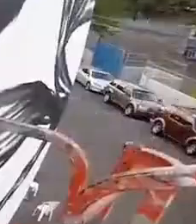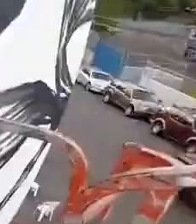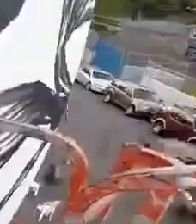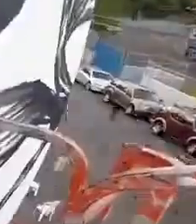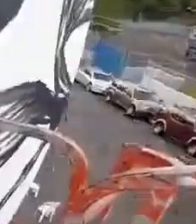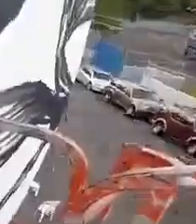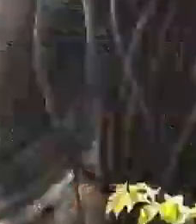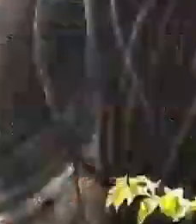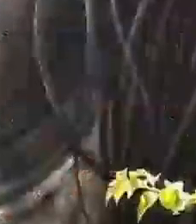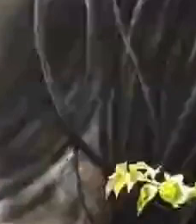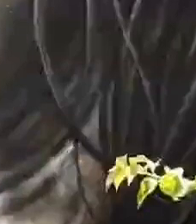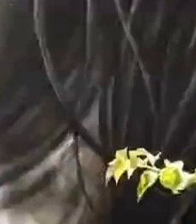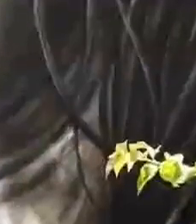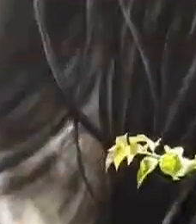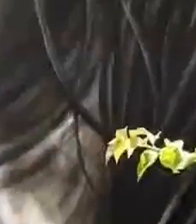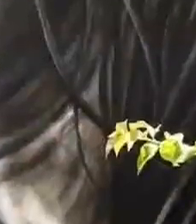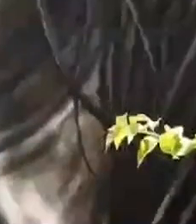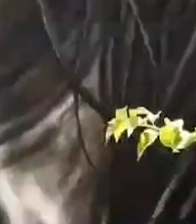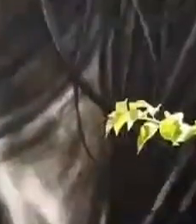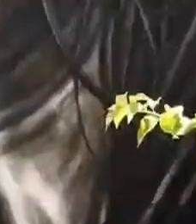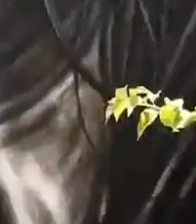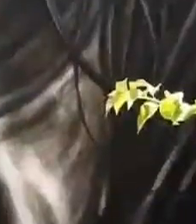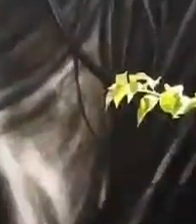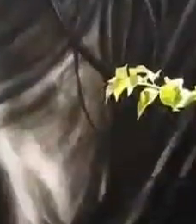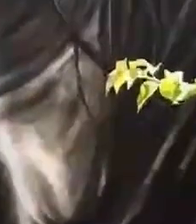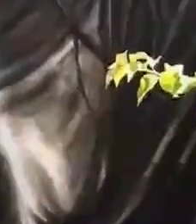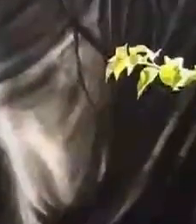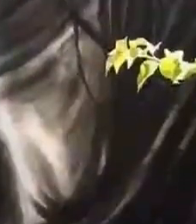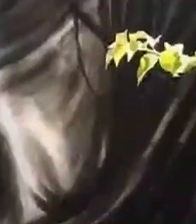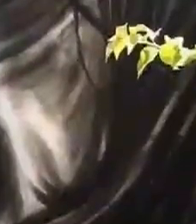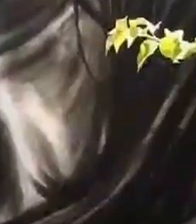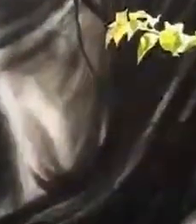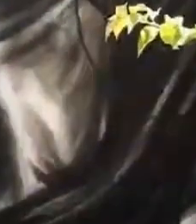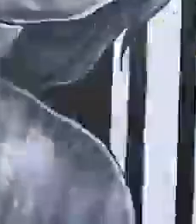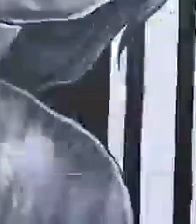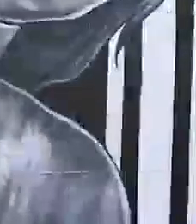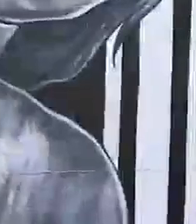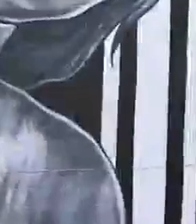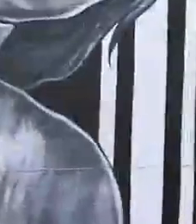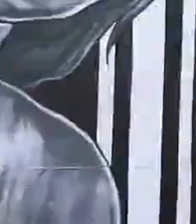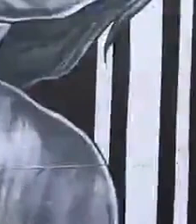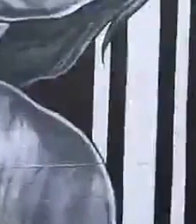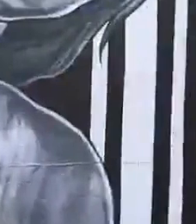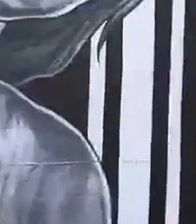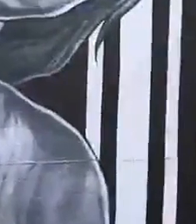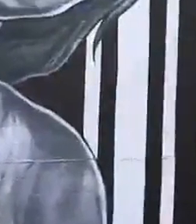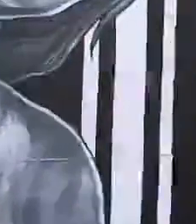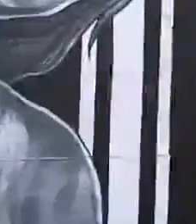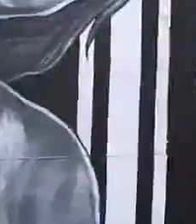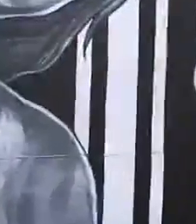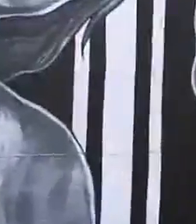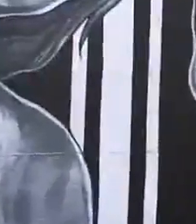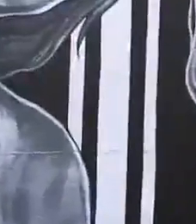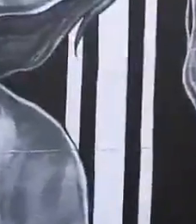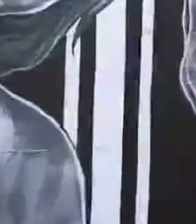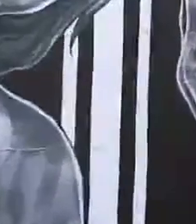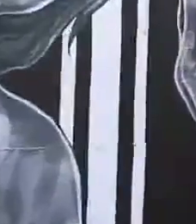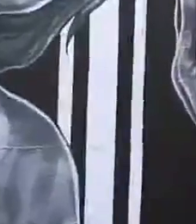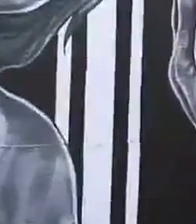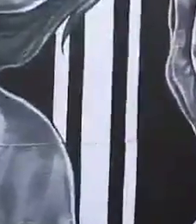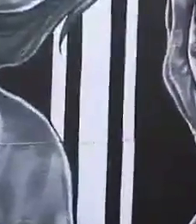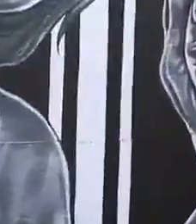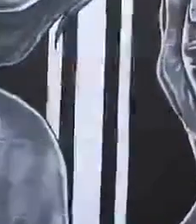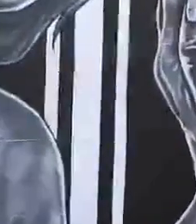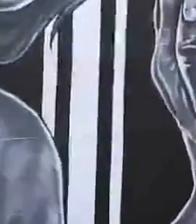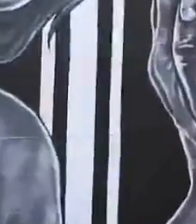si no haces lo que te gusta es obvio que no vas a ser feliz 100% y a veces implica un poco de valor como de dejar los